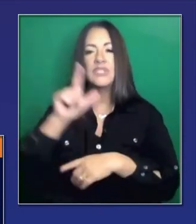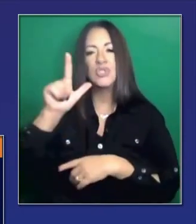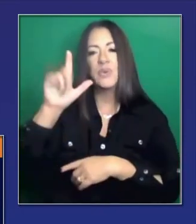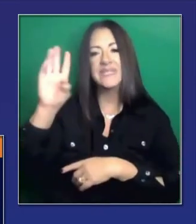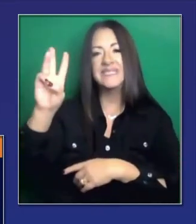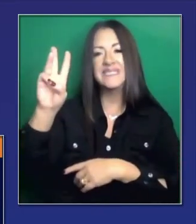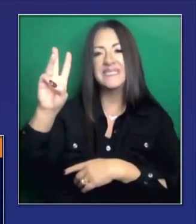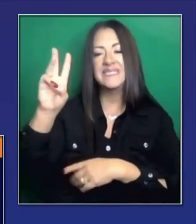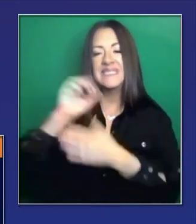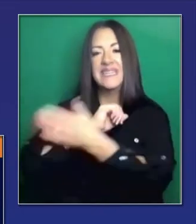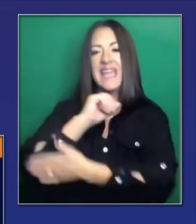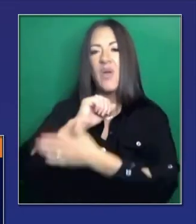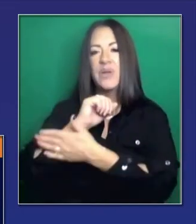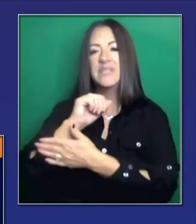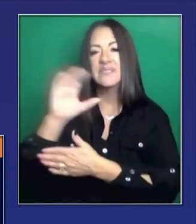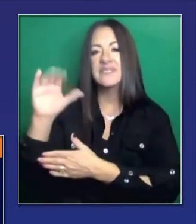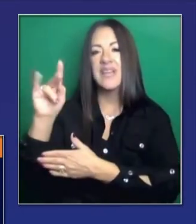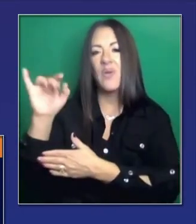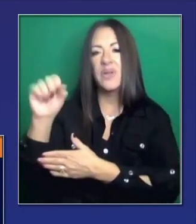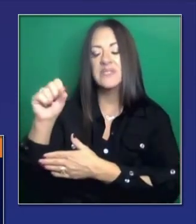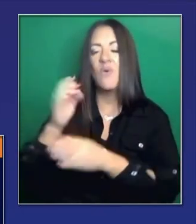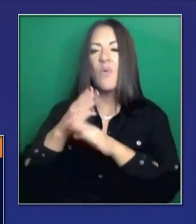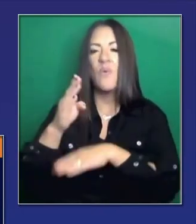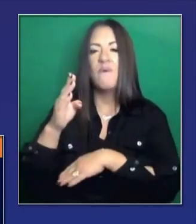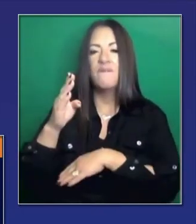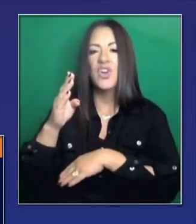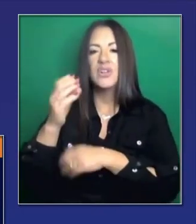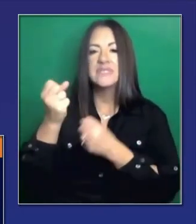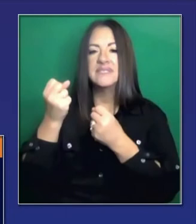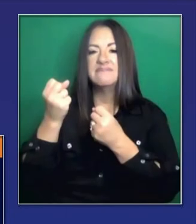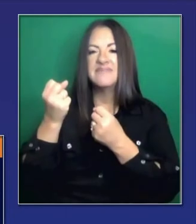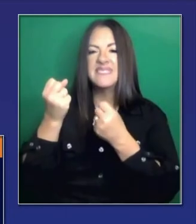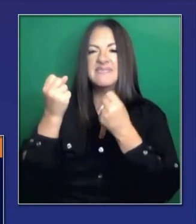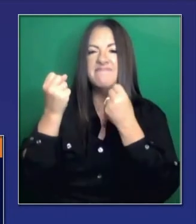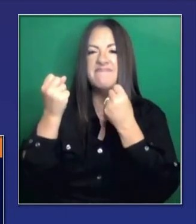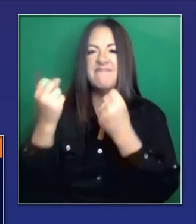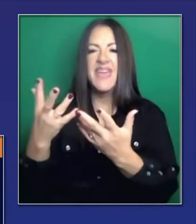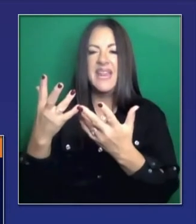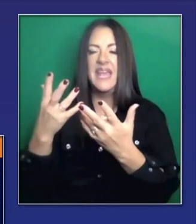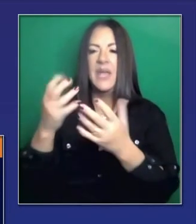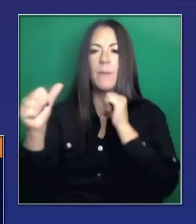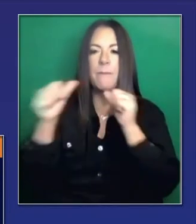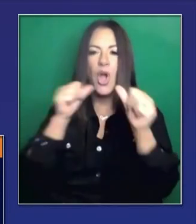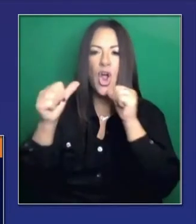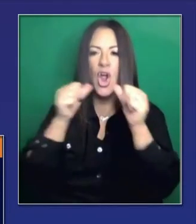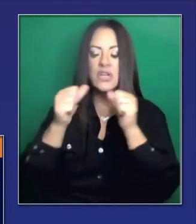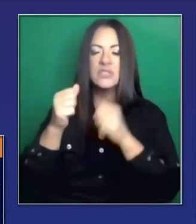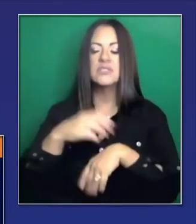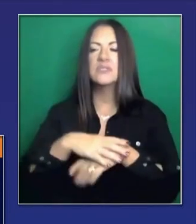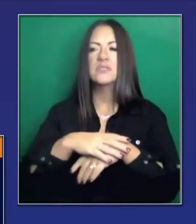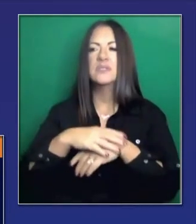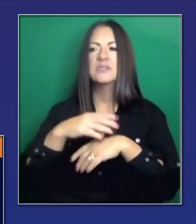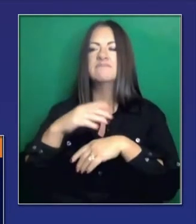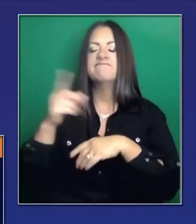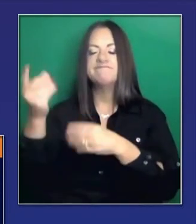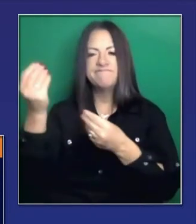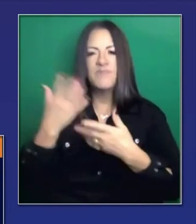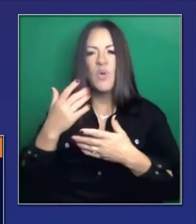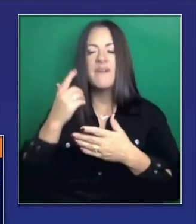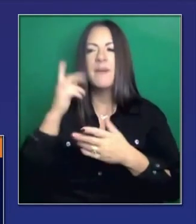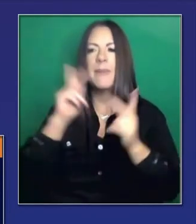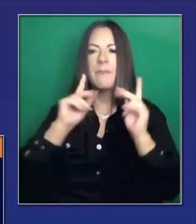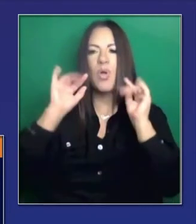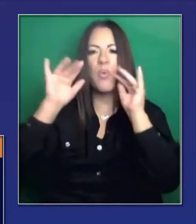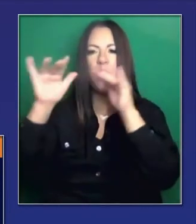26 condados en particular, más de 1,600 bares y restaurantes fueron visitados. Y al día siguiente, casi más de 2,000.